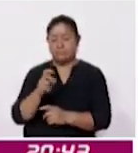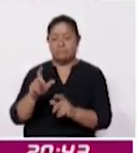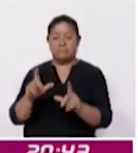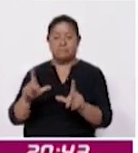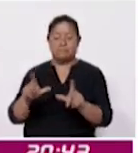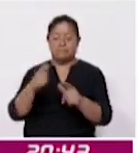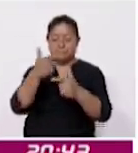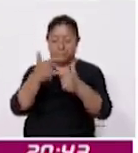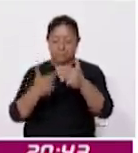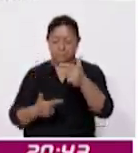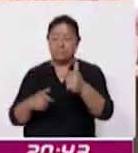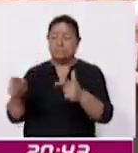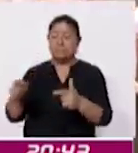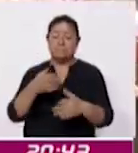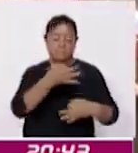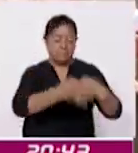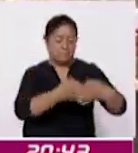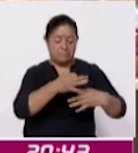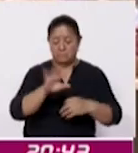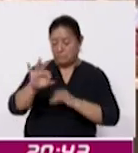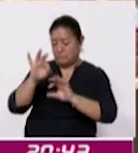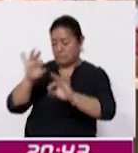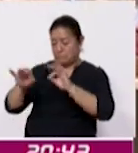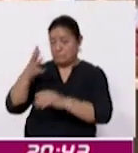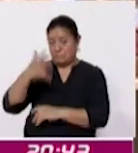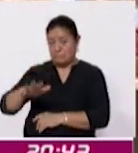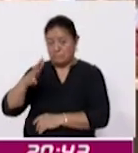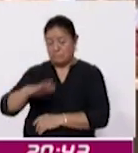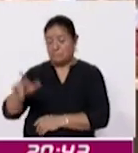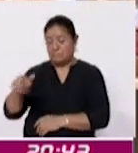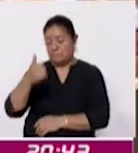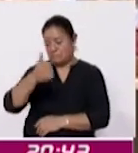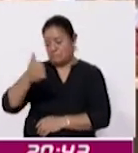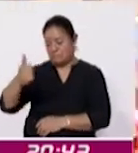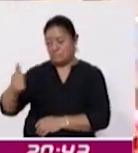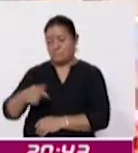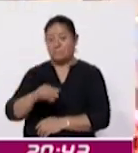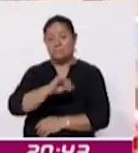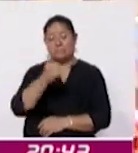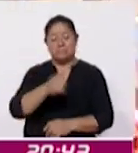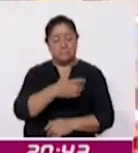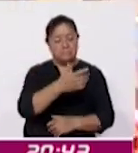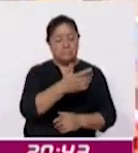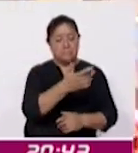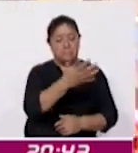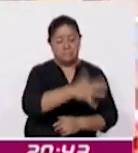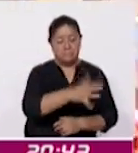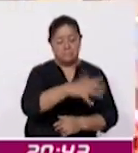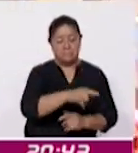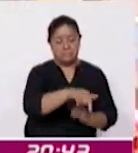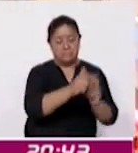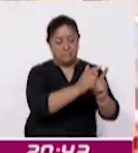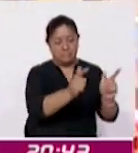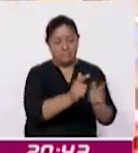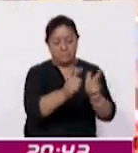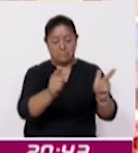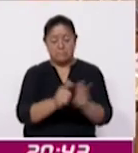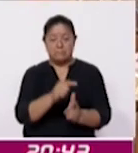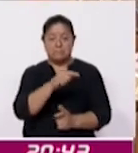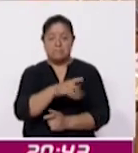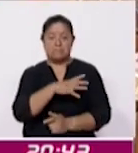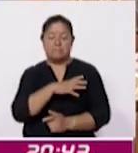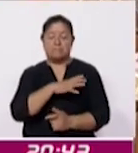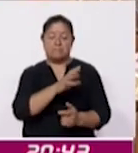un jurado calificador eligió a 10 finalistas en la categoría individual y 10 más en la categoría colectiva de las cuales serán